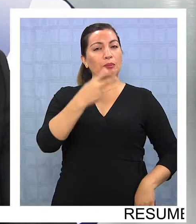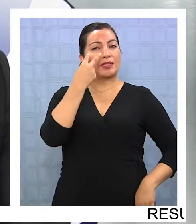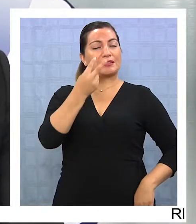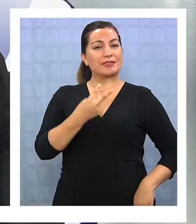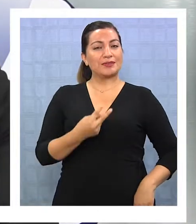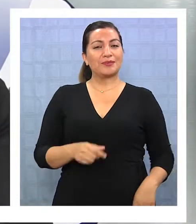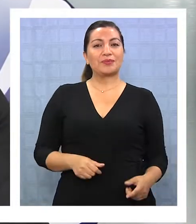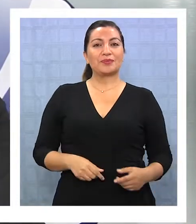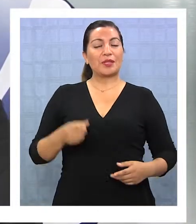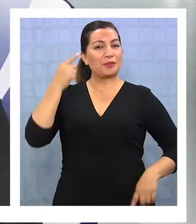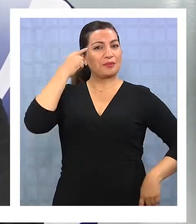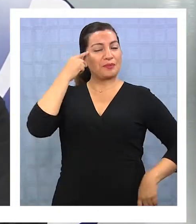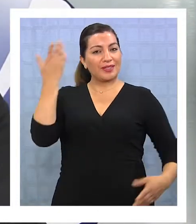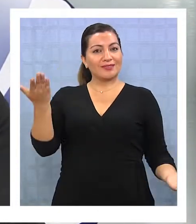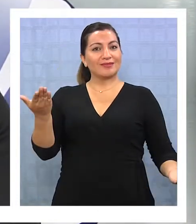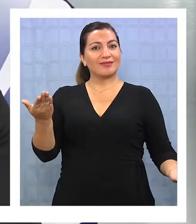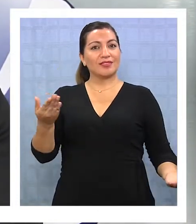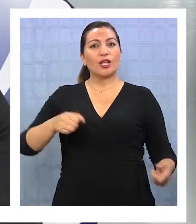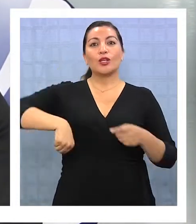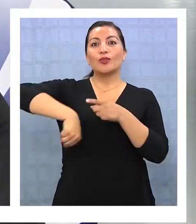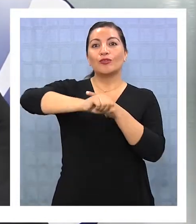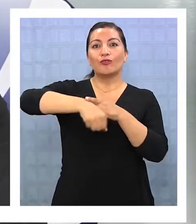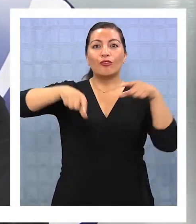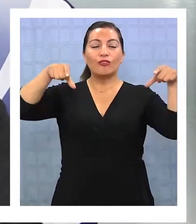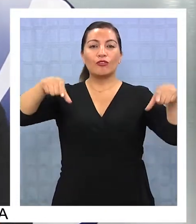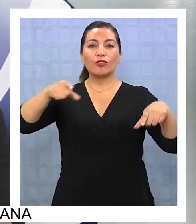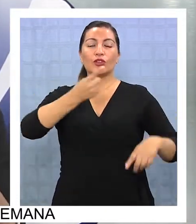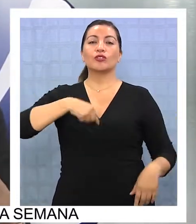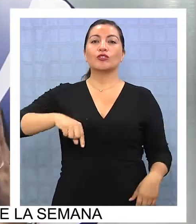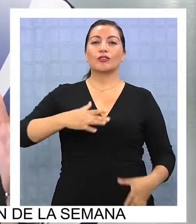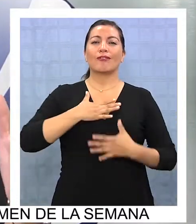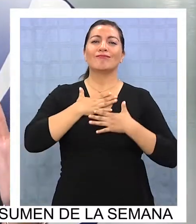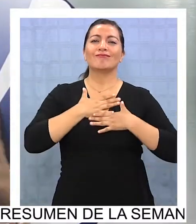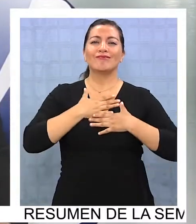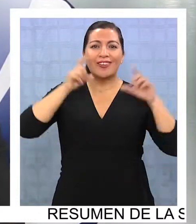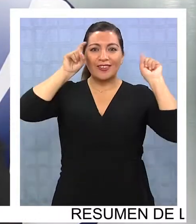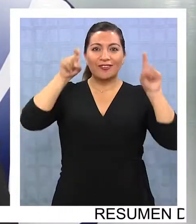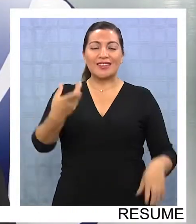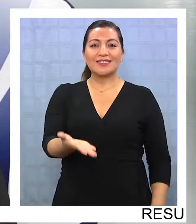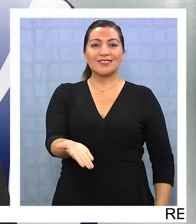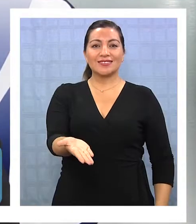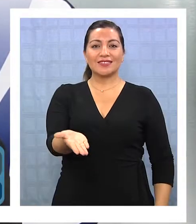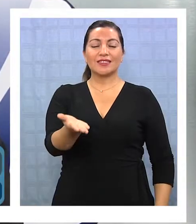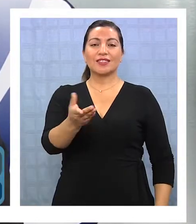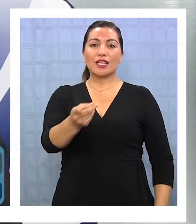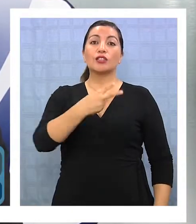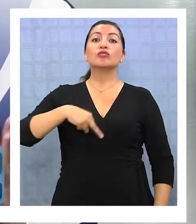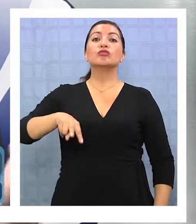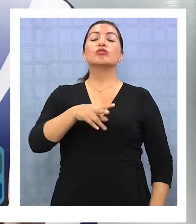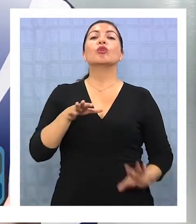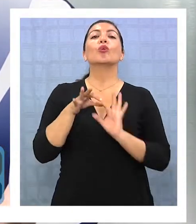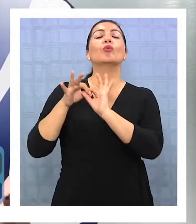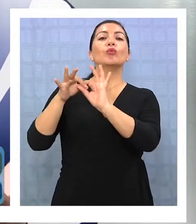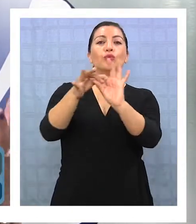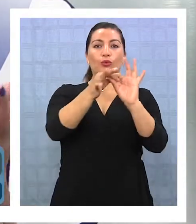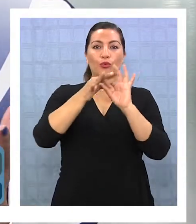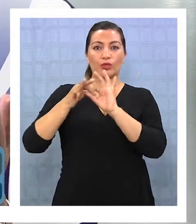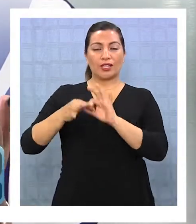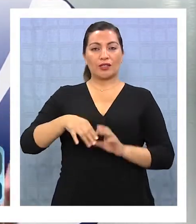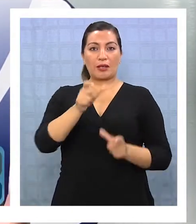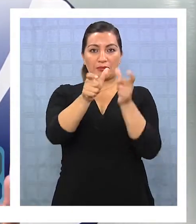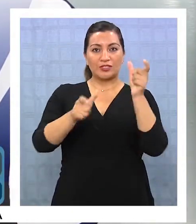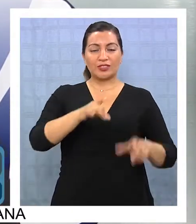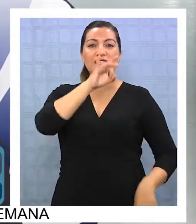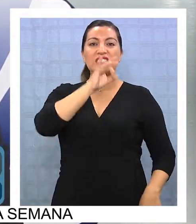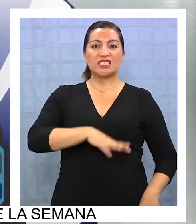de la chilenidad yo creo que los partidos de fútbol, más allá de que a uno les pueda apasionar más o menos, es algo que nos une. Nos une